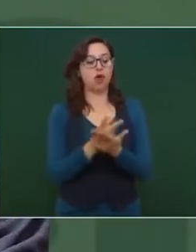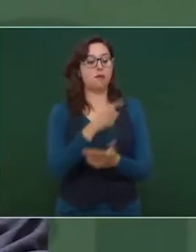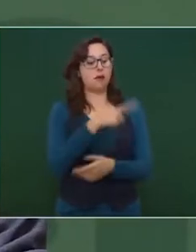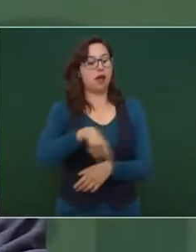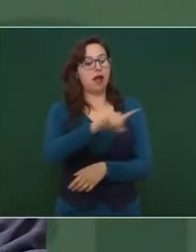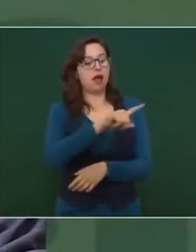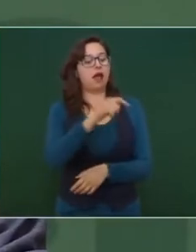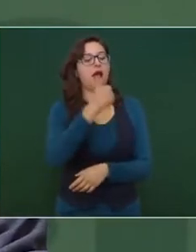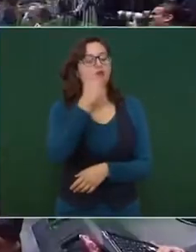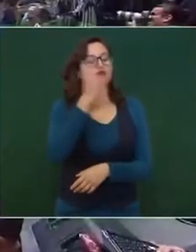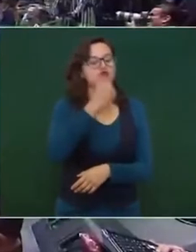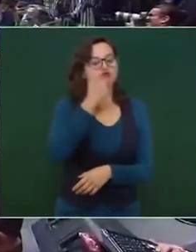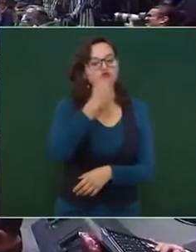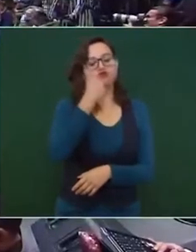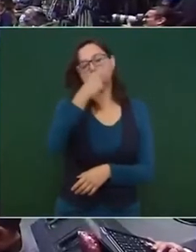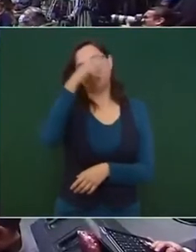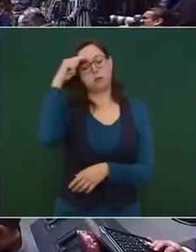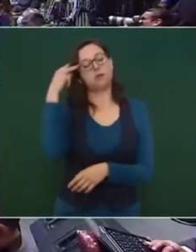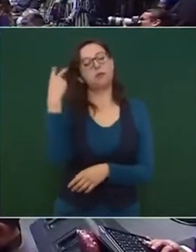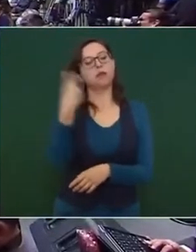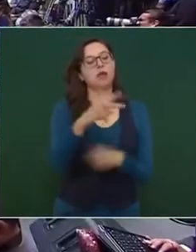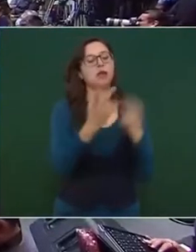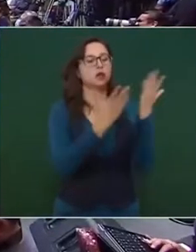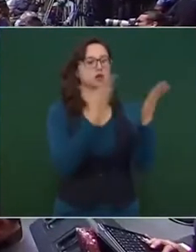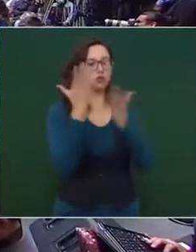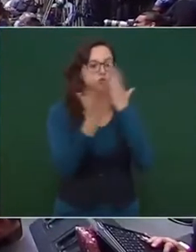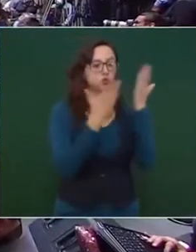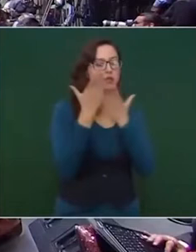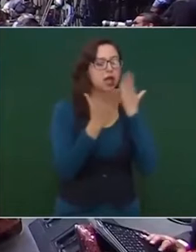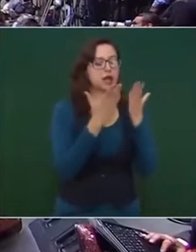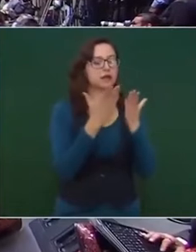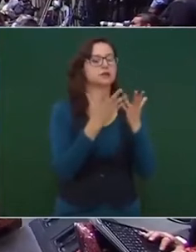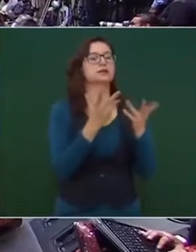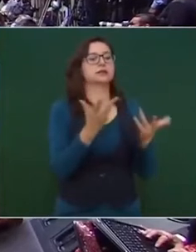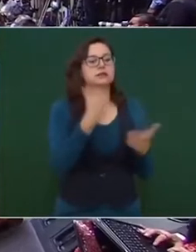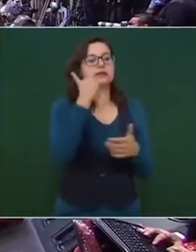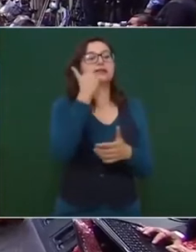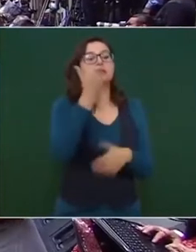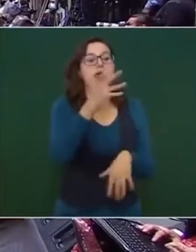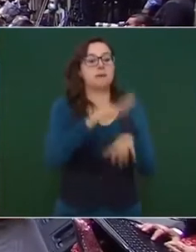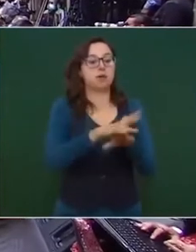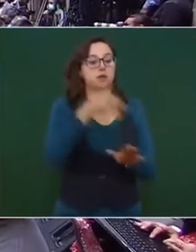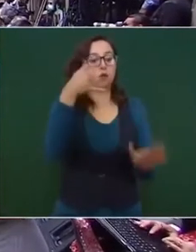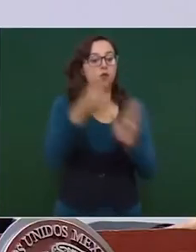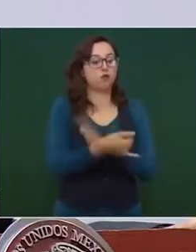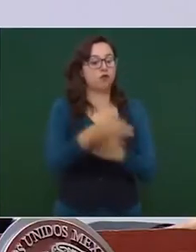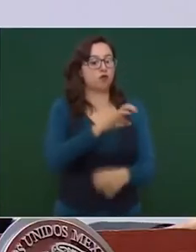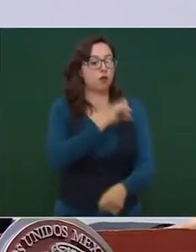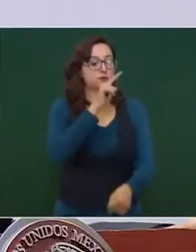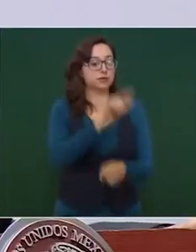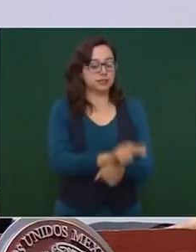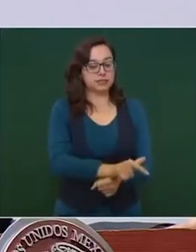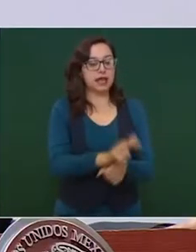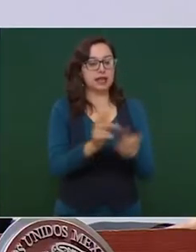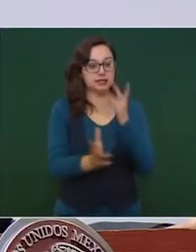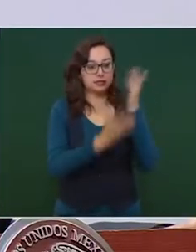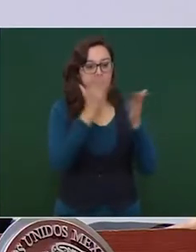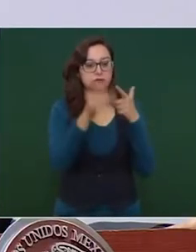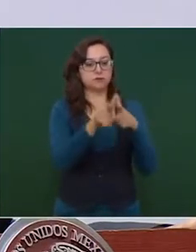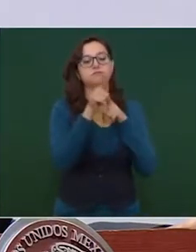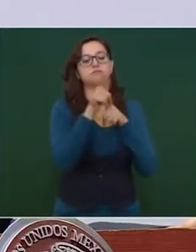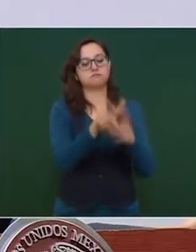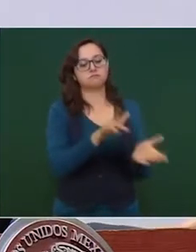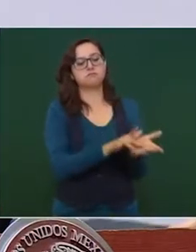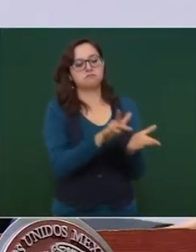entran a formarse los médicos generales que entran a formarse y salen como especialistas de las distintas